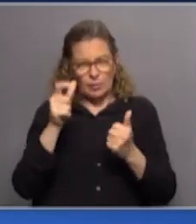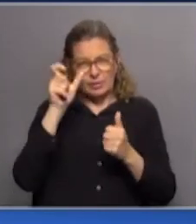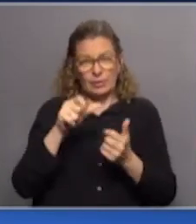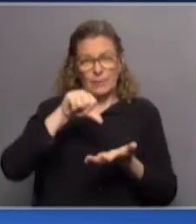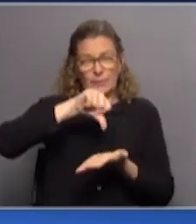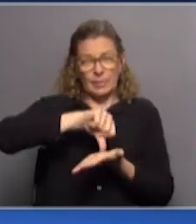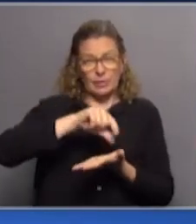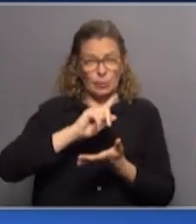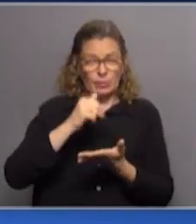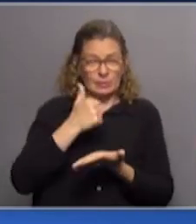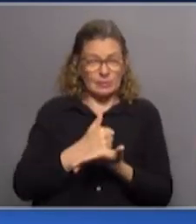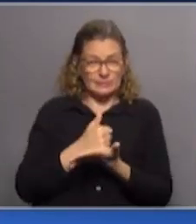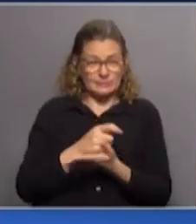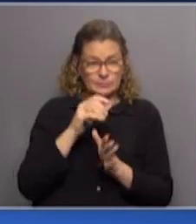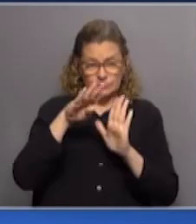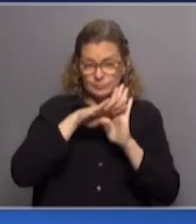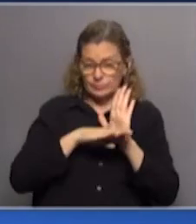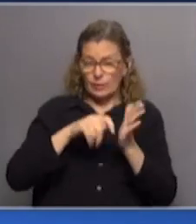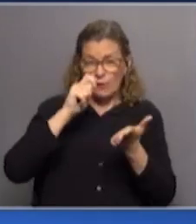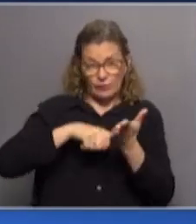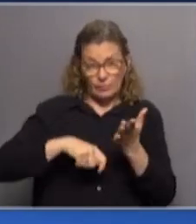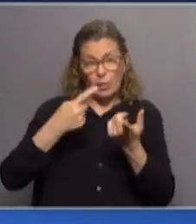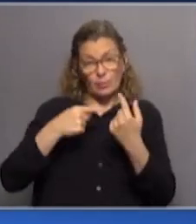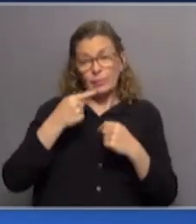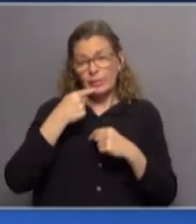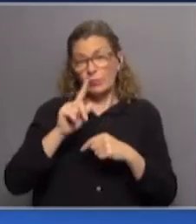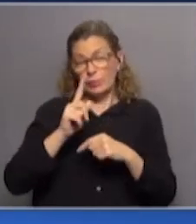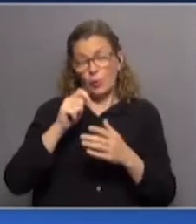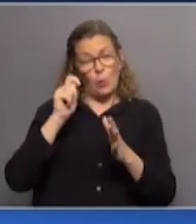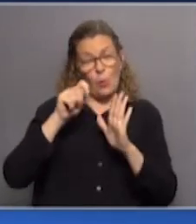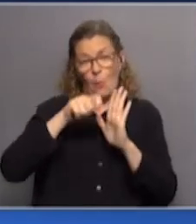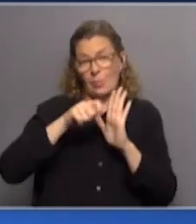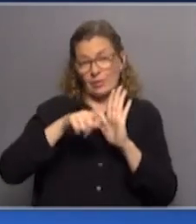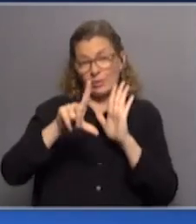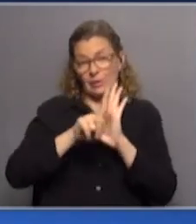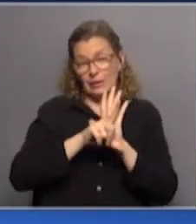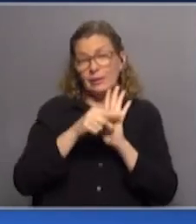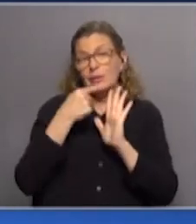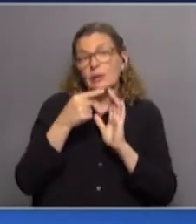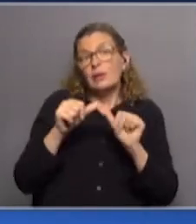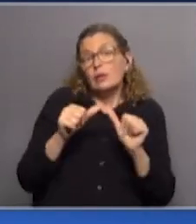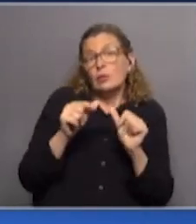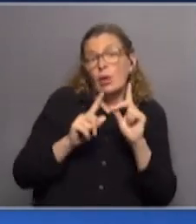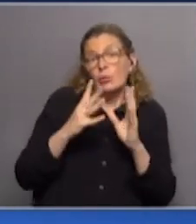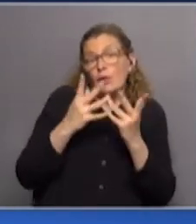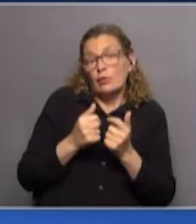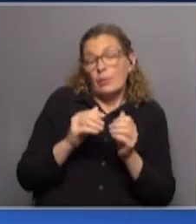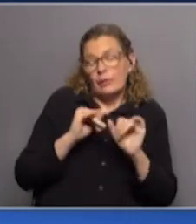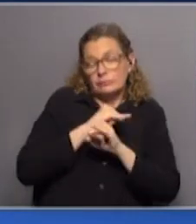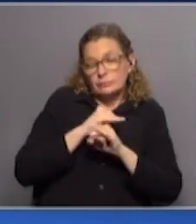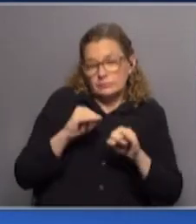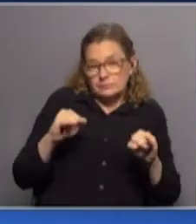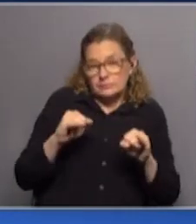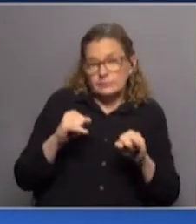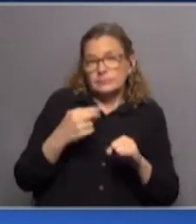país no estaba cumpliendo, que había firmado y había ratificado, pero no estaba cumpliendo esta ley. Lo que hizo de alguna manera es, bueno, cerrar con esto